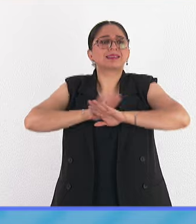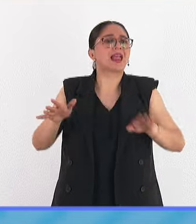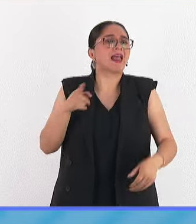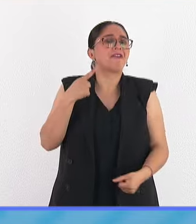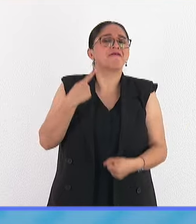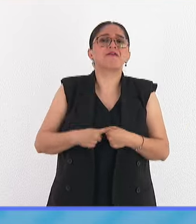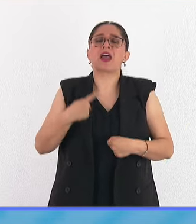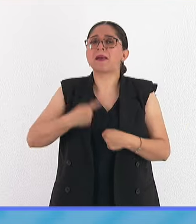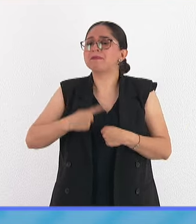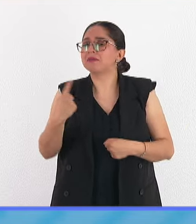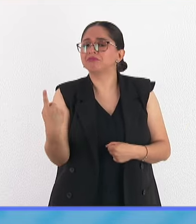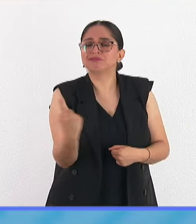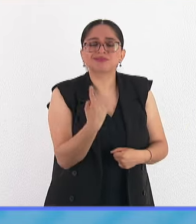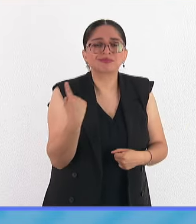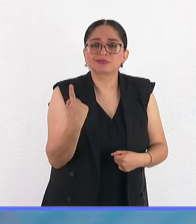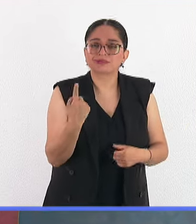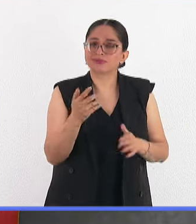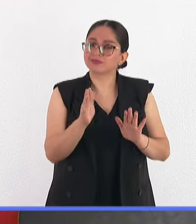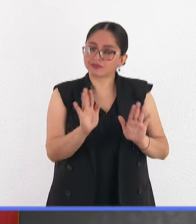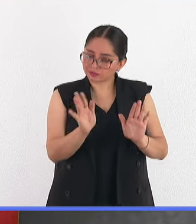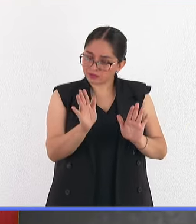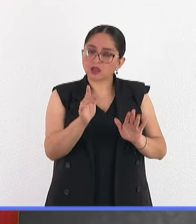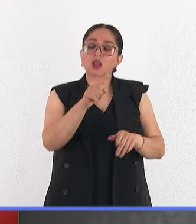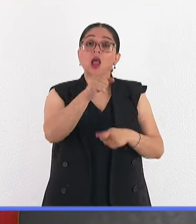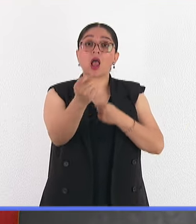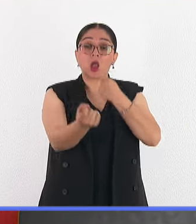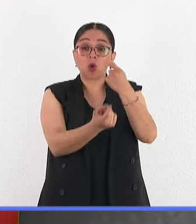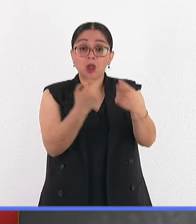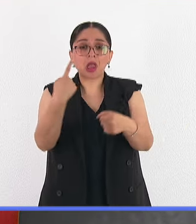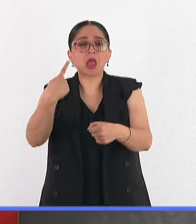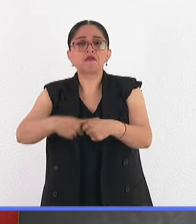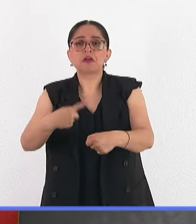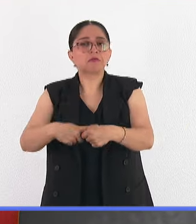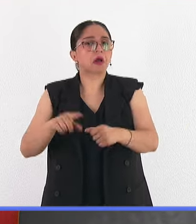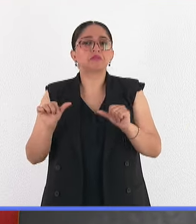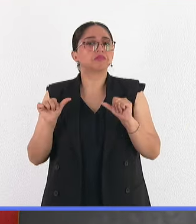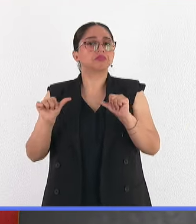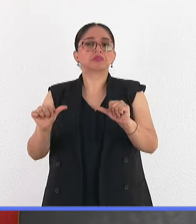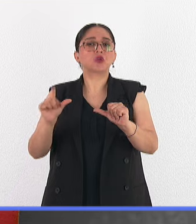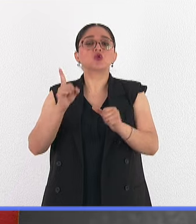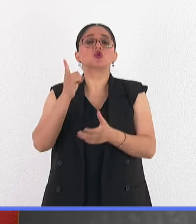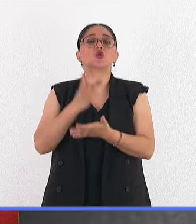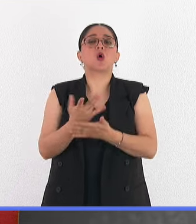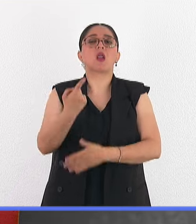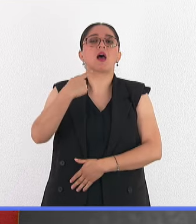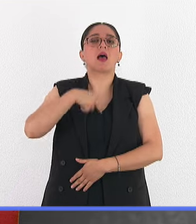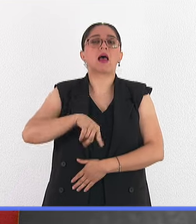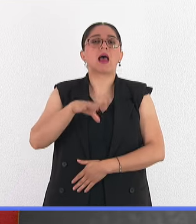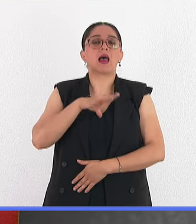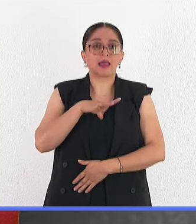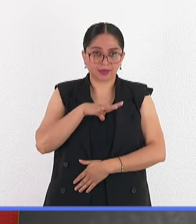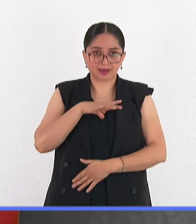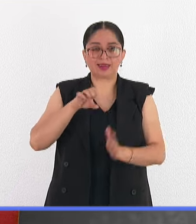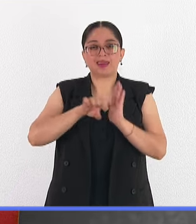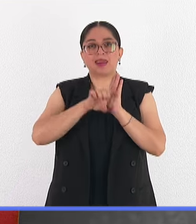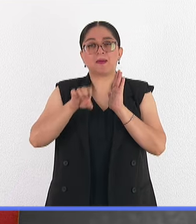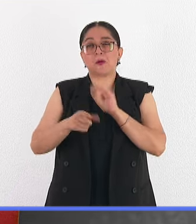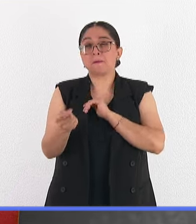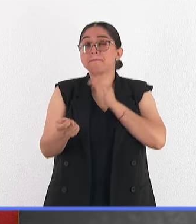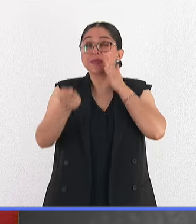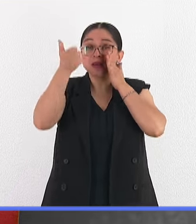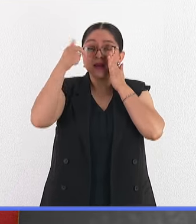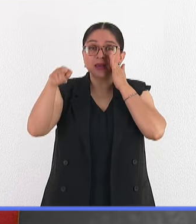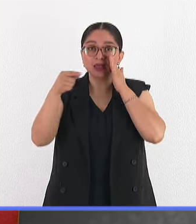Y hay que tener claro que muchos no se van a enfermar. Incluso la primera niña diagnosticada, que fue una niña brasileña